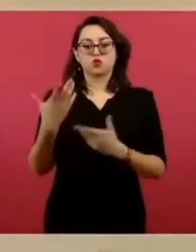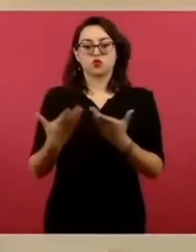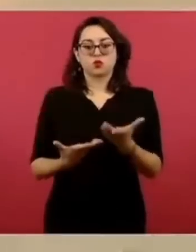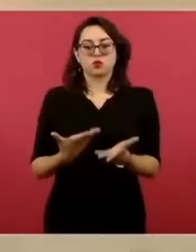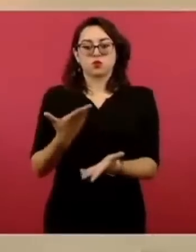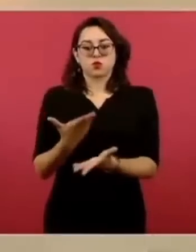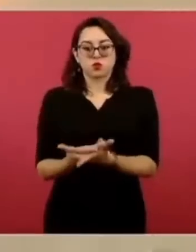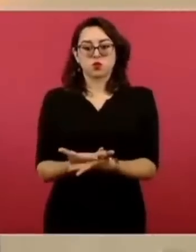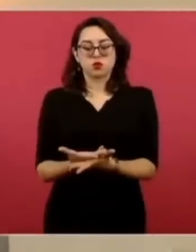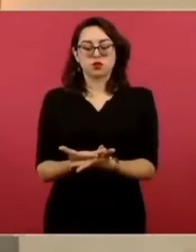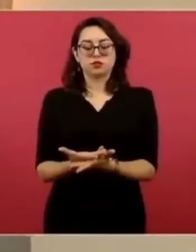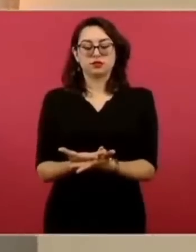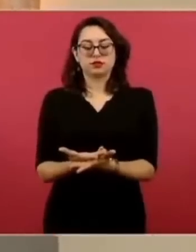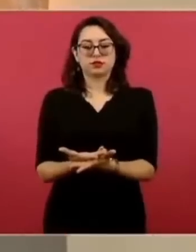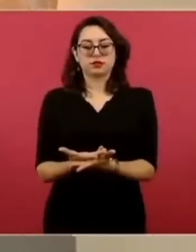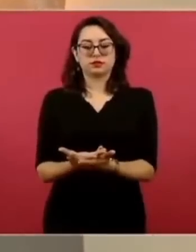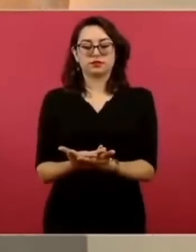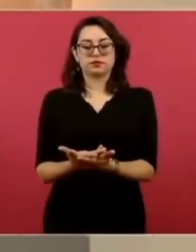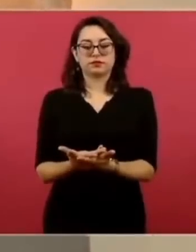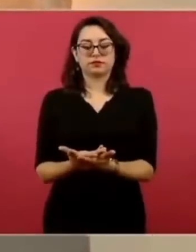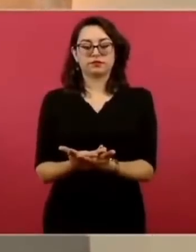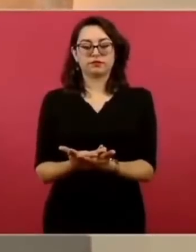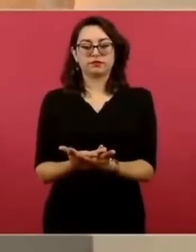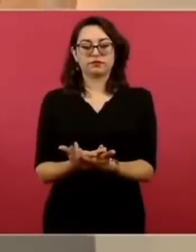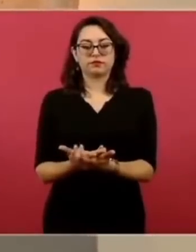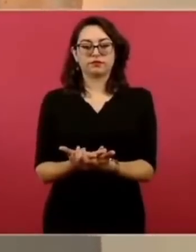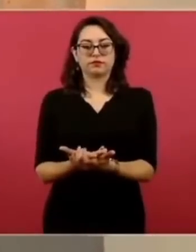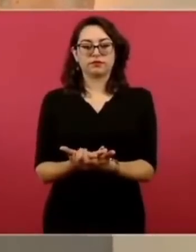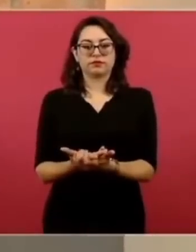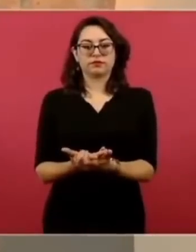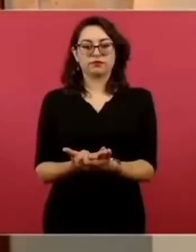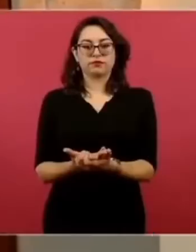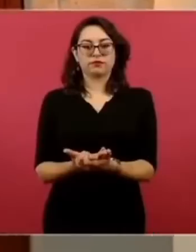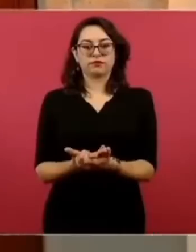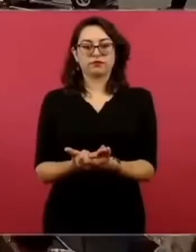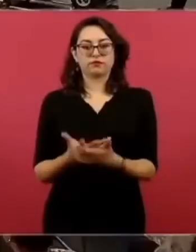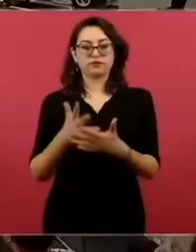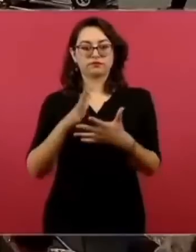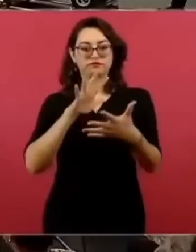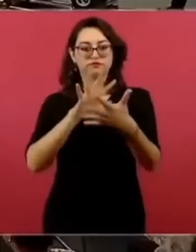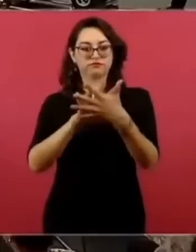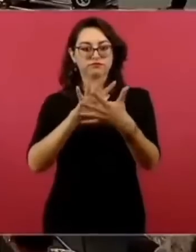se conviertan en centros de readaptación.